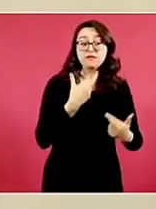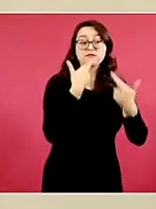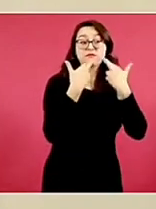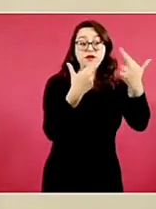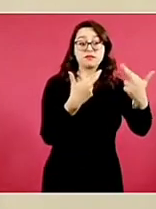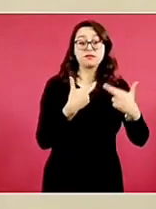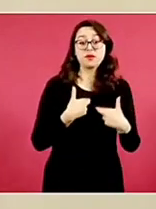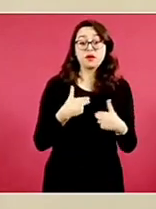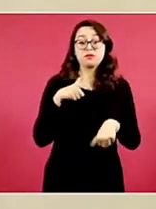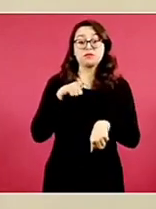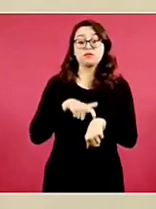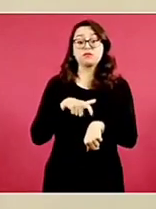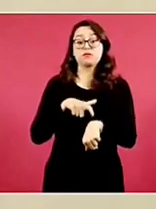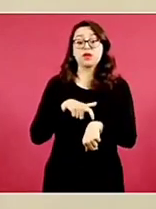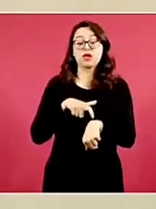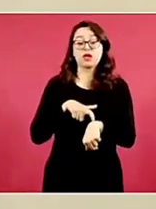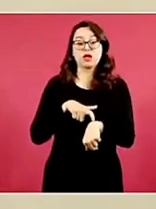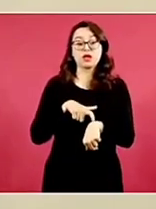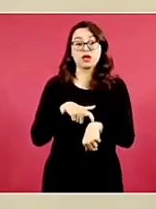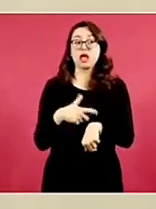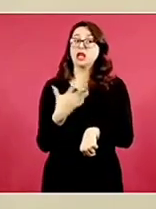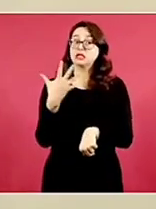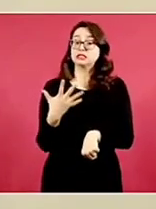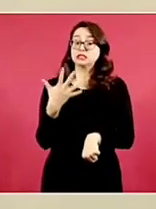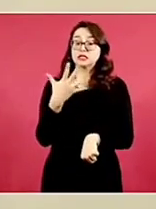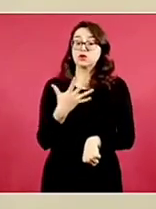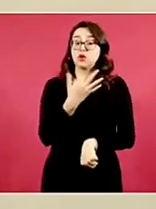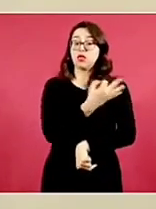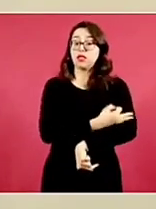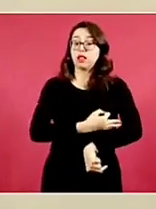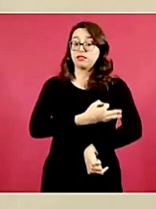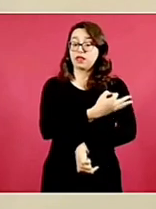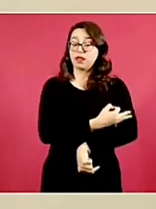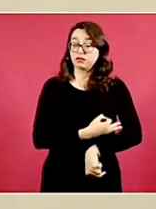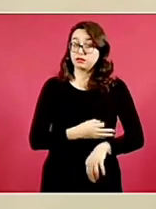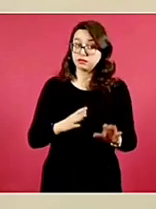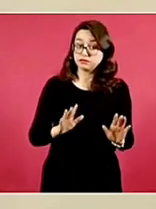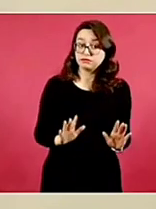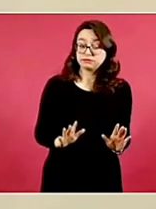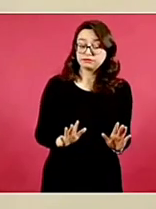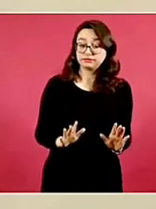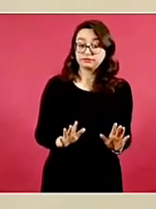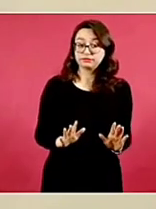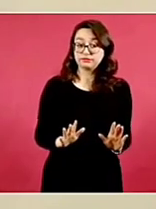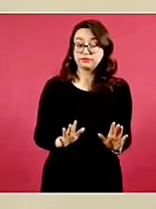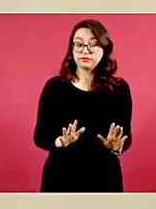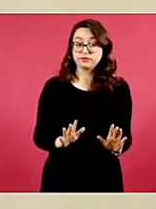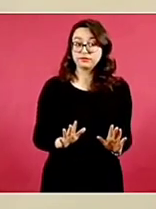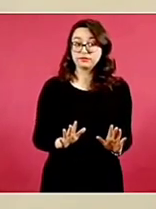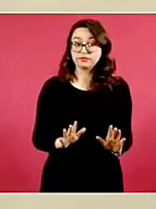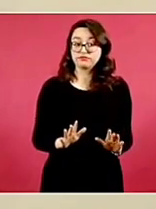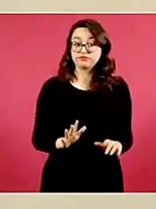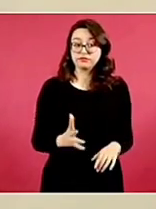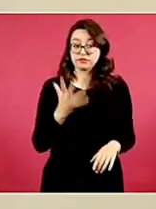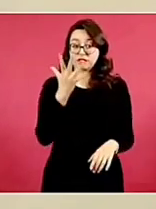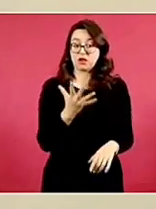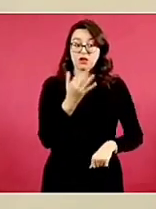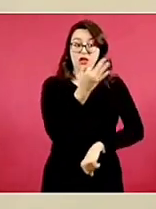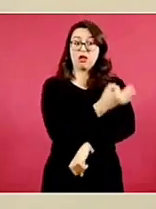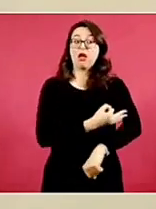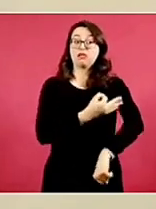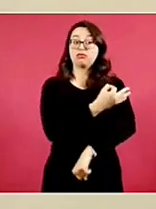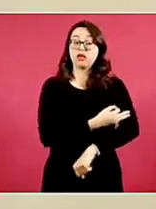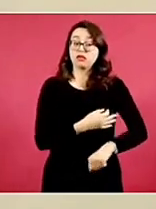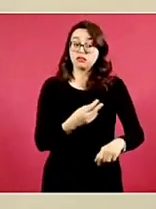a las 7, digo a las 5, 17 horas, 5 de la tarde, hoy,